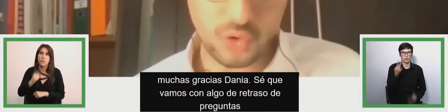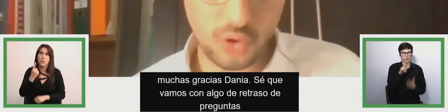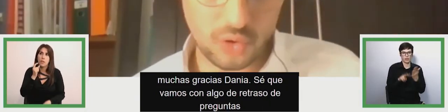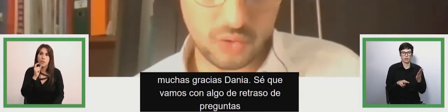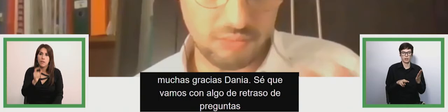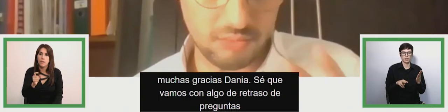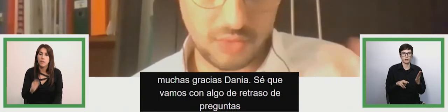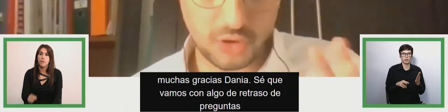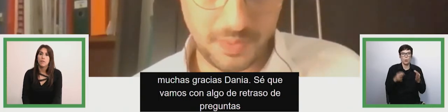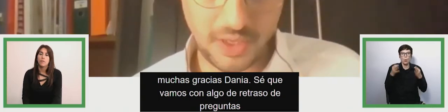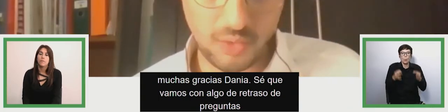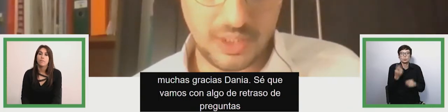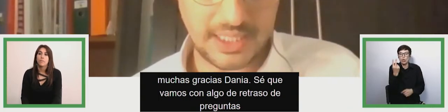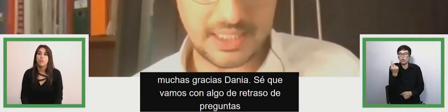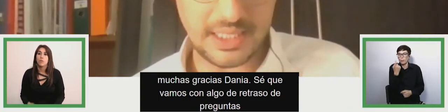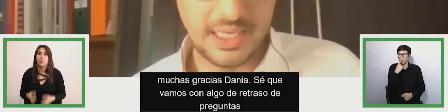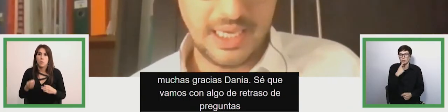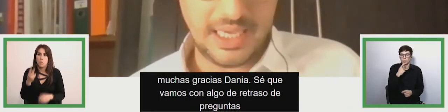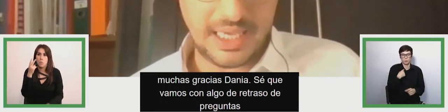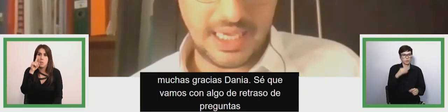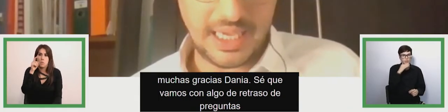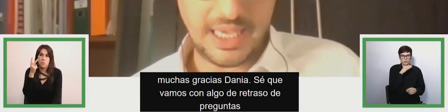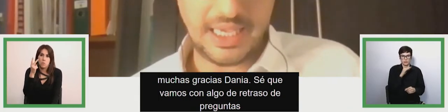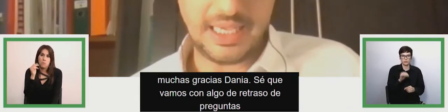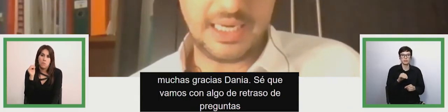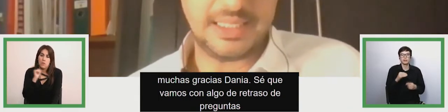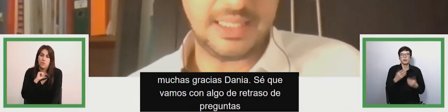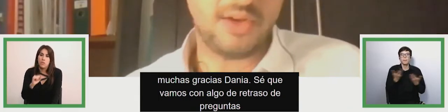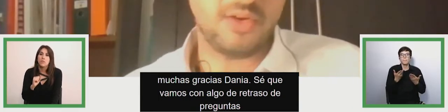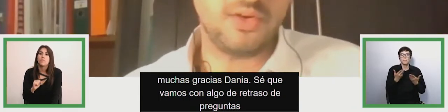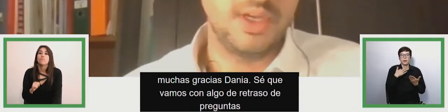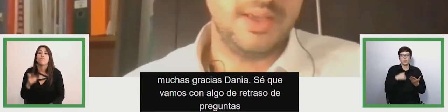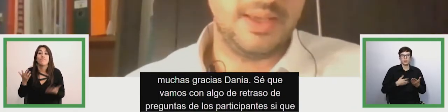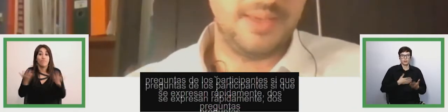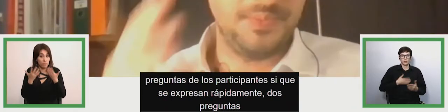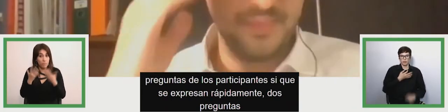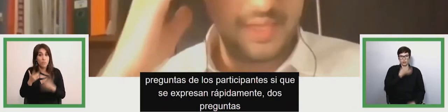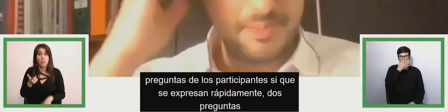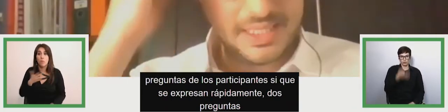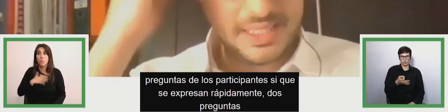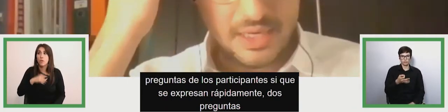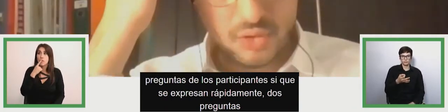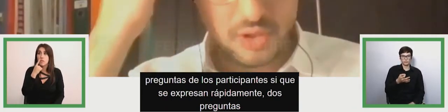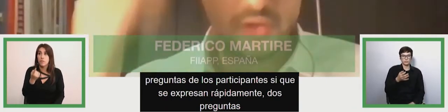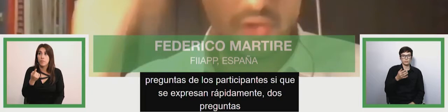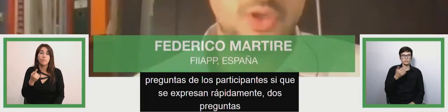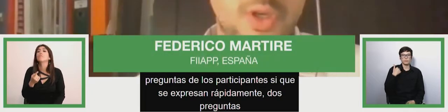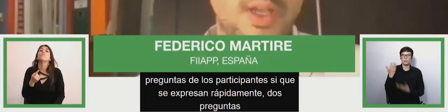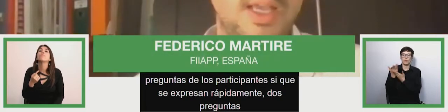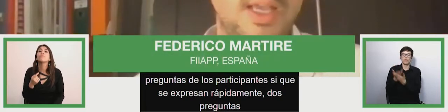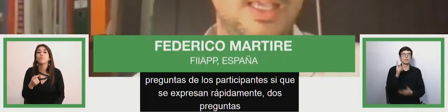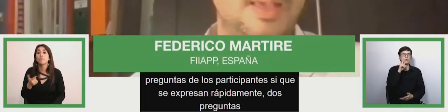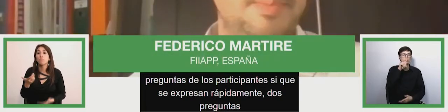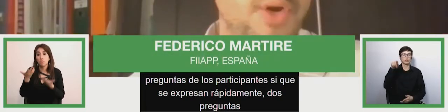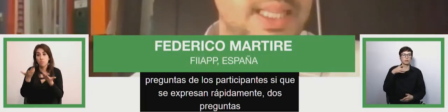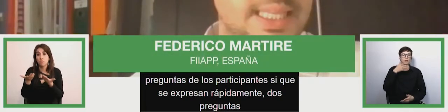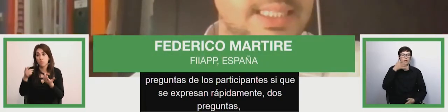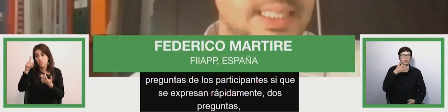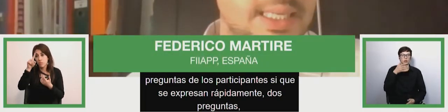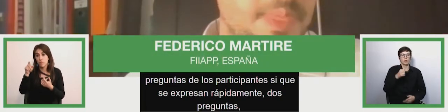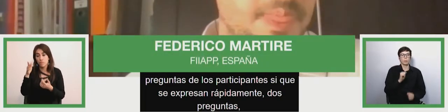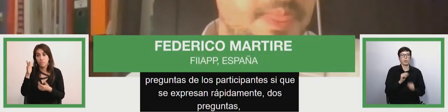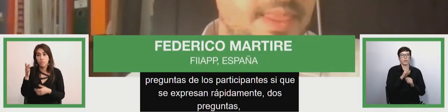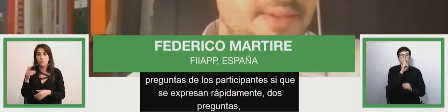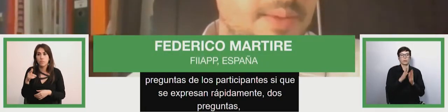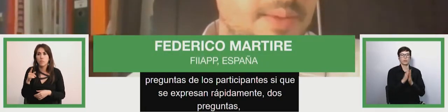son justo dos preguntas que les quiero pasar a nuestros ponentes